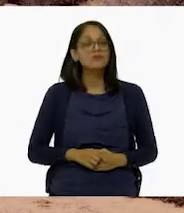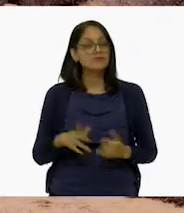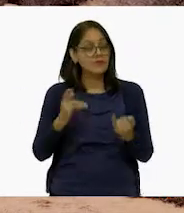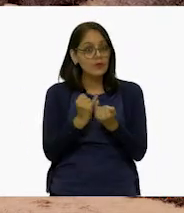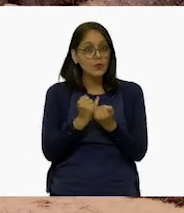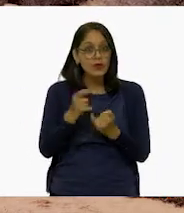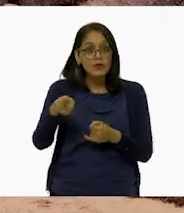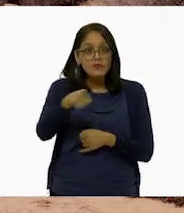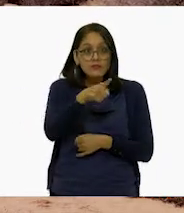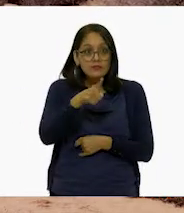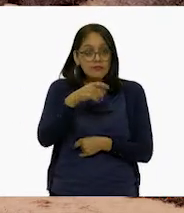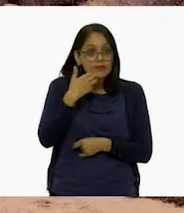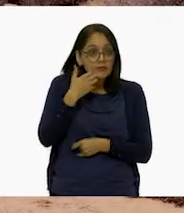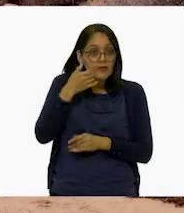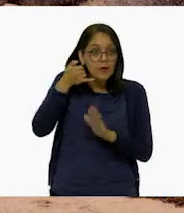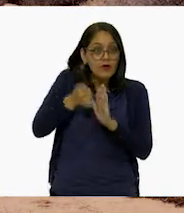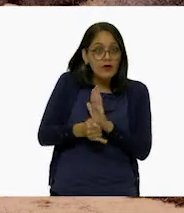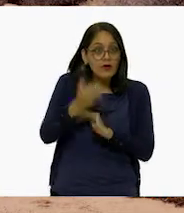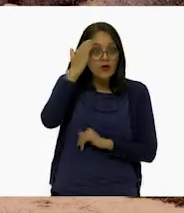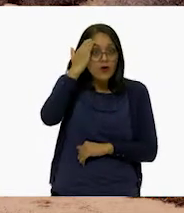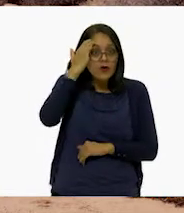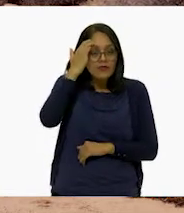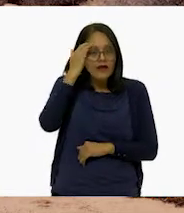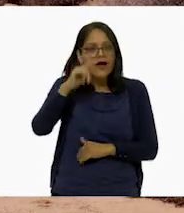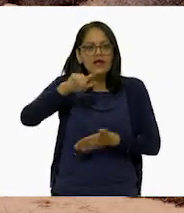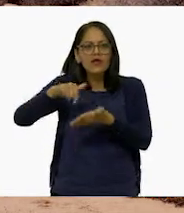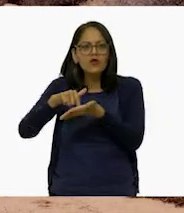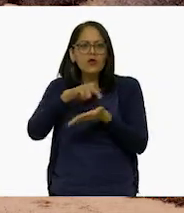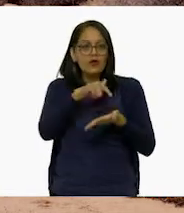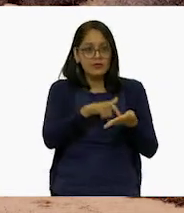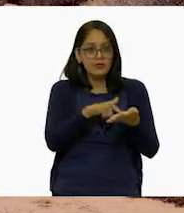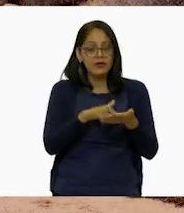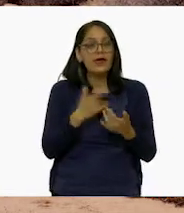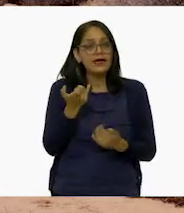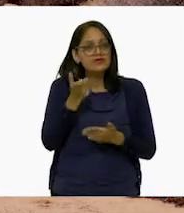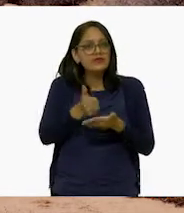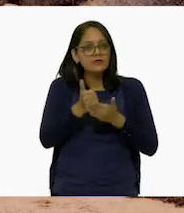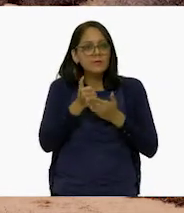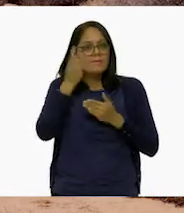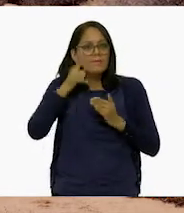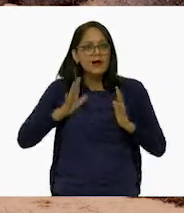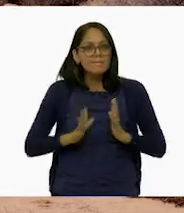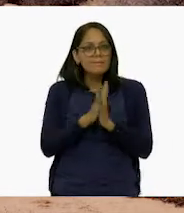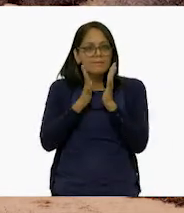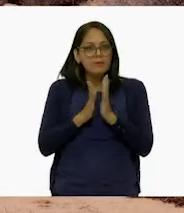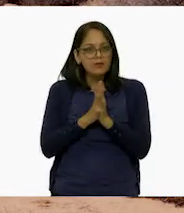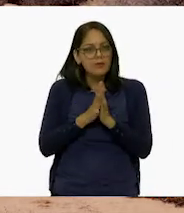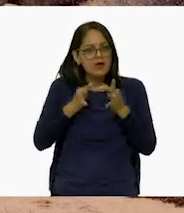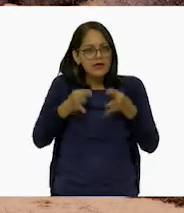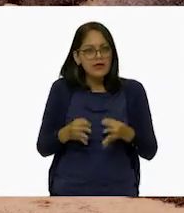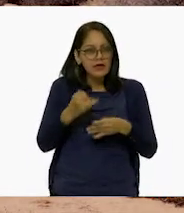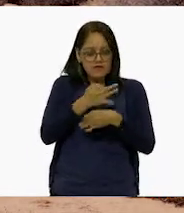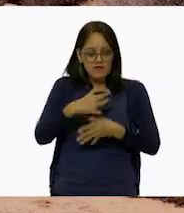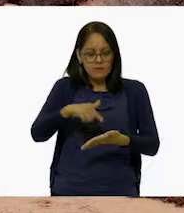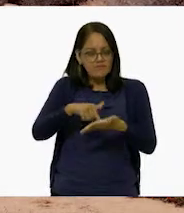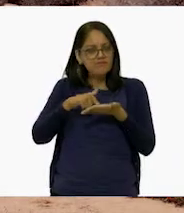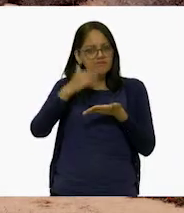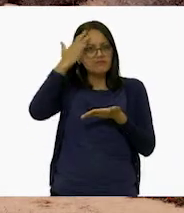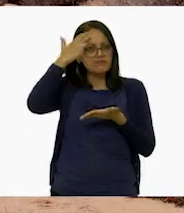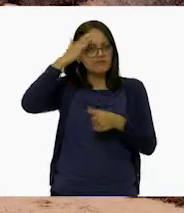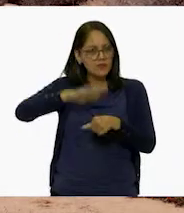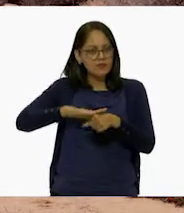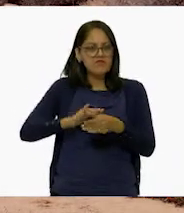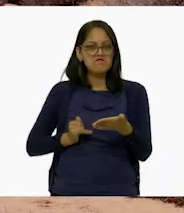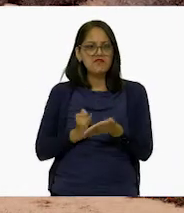conocer a profundidad los lugares que ocupamos. Nos ayuda a participar de una manera informada en todas las